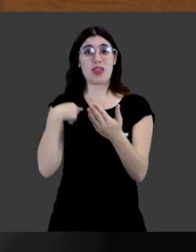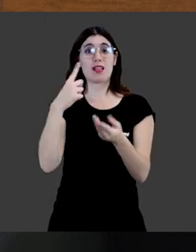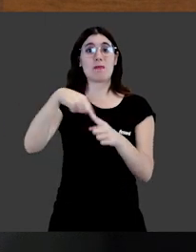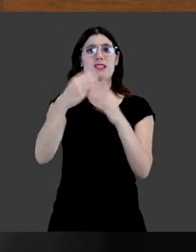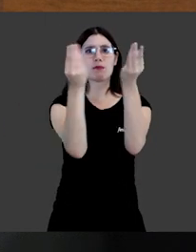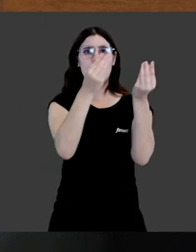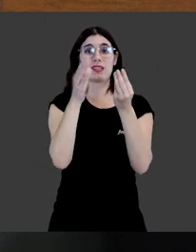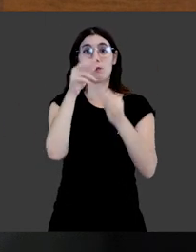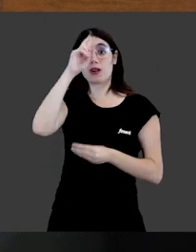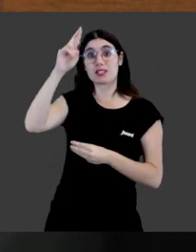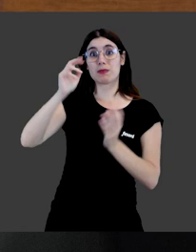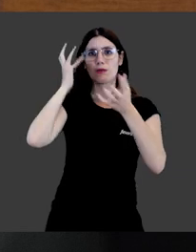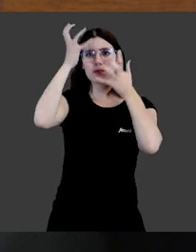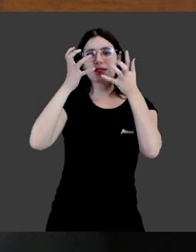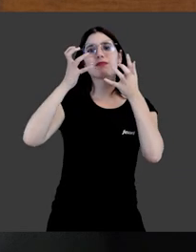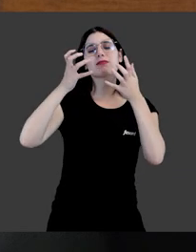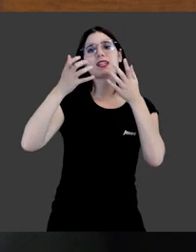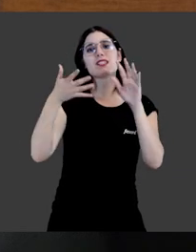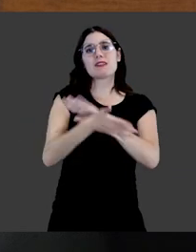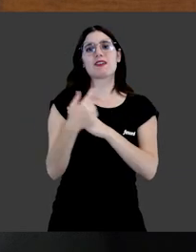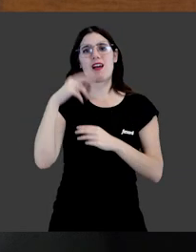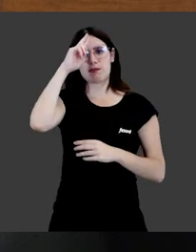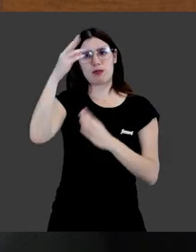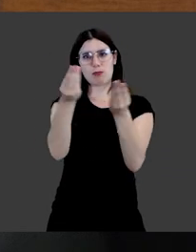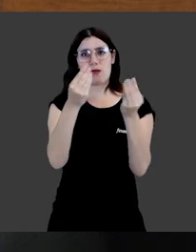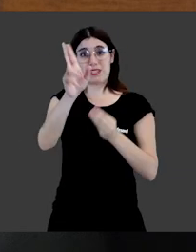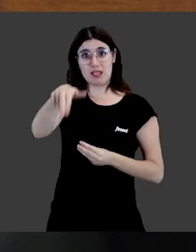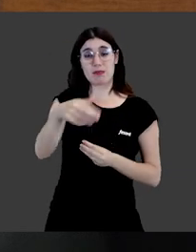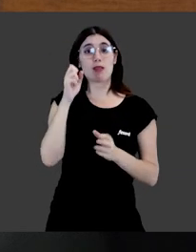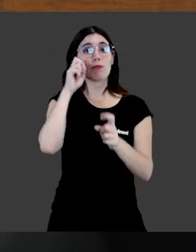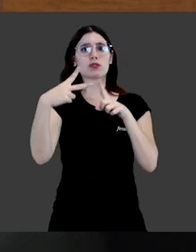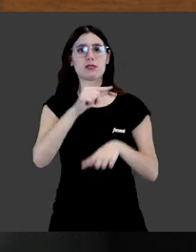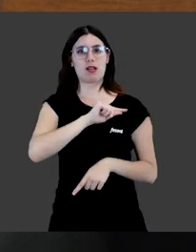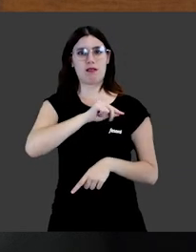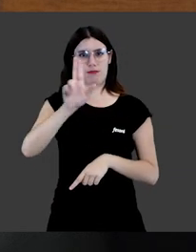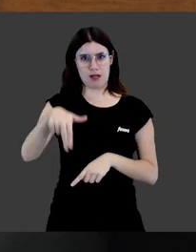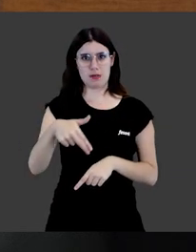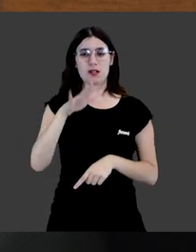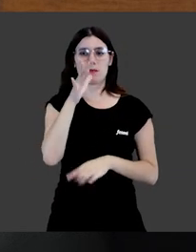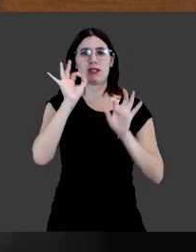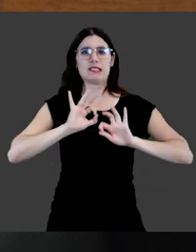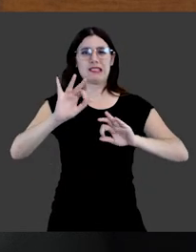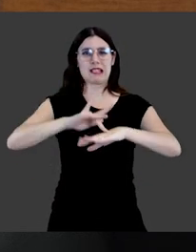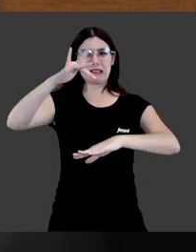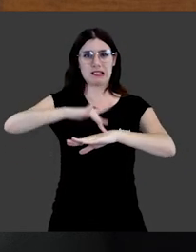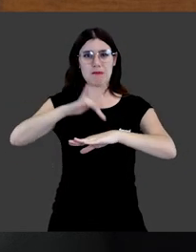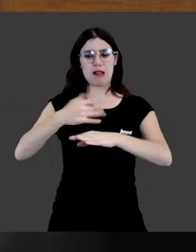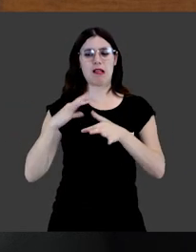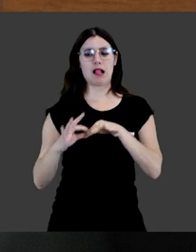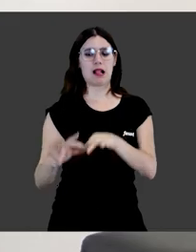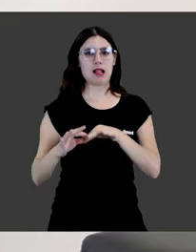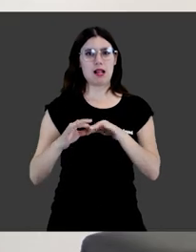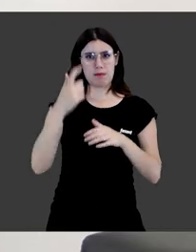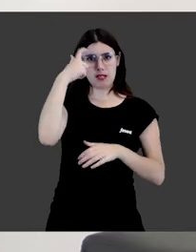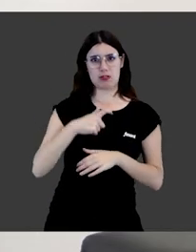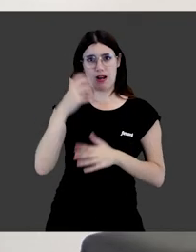medioambiental, ya que el respeto a los animales lleva consigo también ese respeto al medioambiente, como desde un punto de vista emocional, por esa especial vinculación